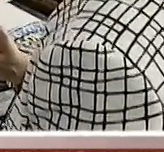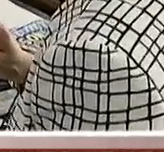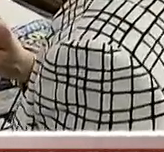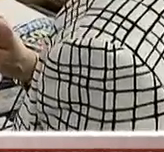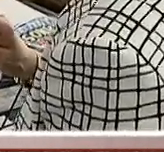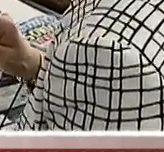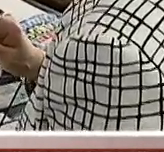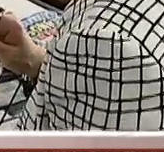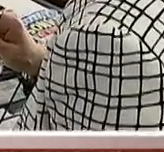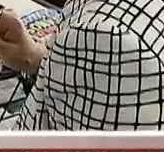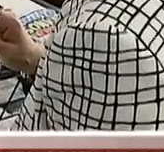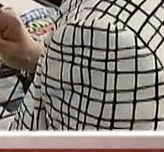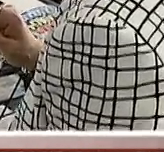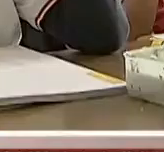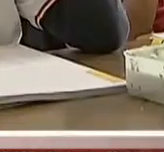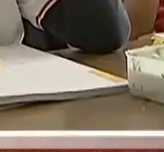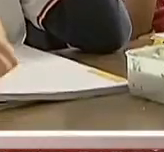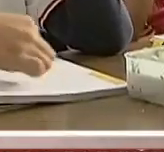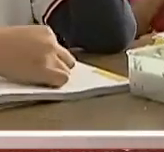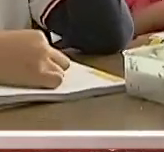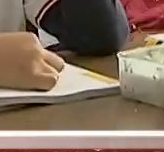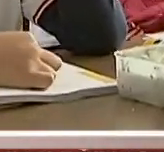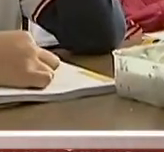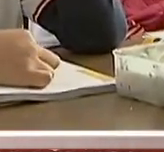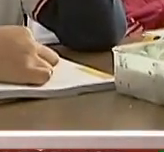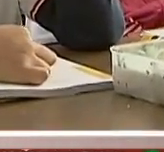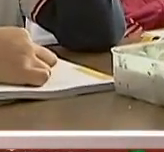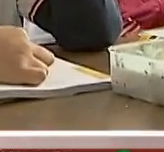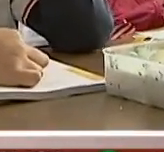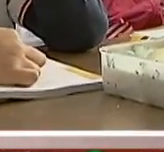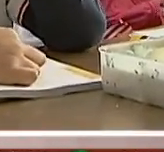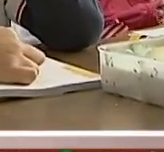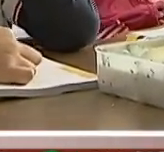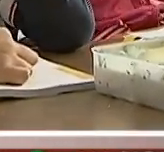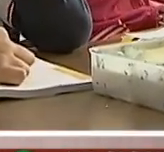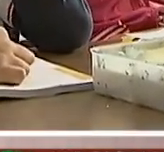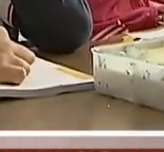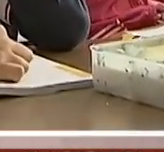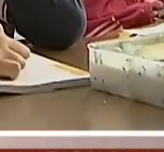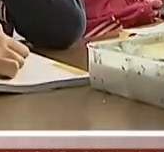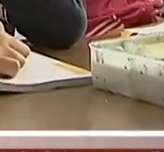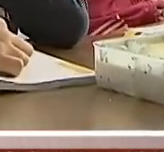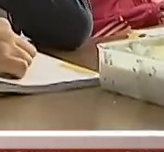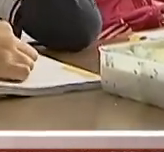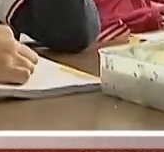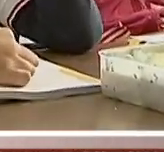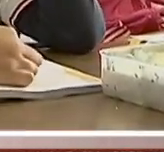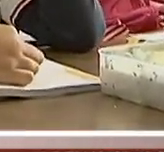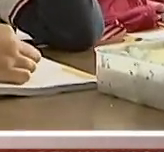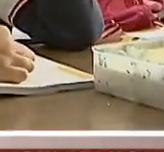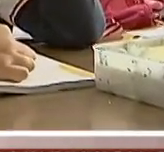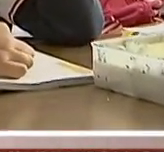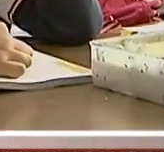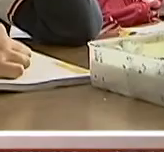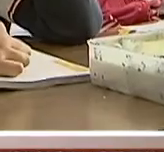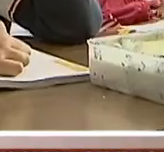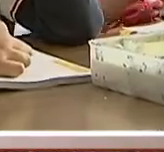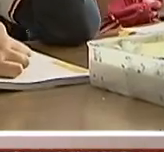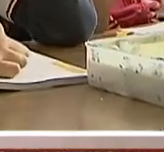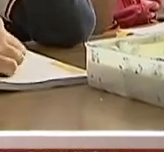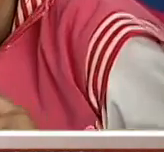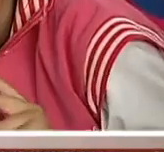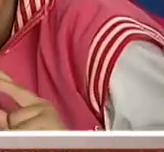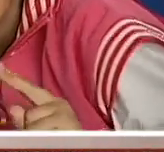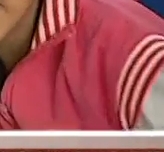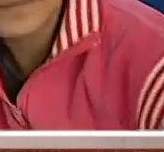mil escuelas las que hoy también abren sus puertas. Y bueno, para platicar un poquito más de los nervios del momento, me acompañan a, bueno, lo que les